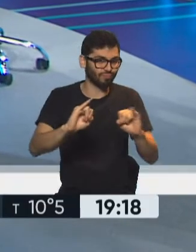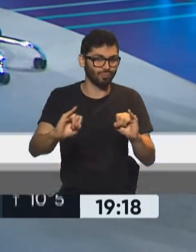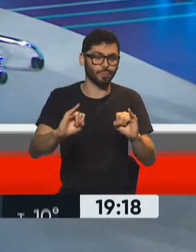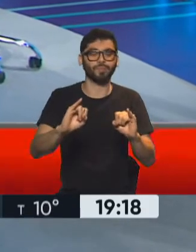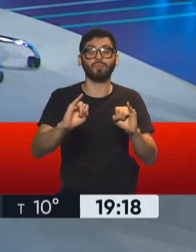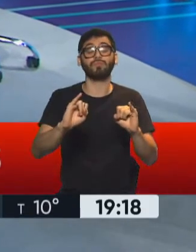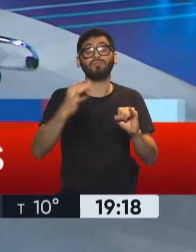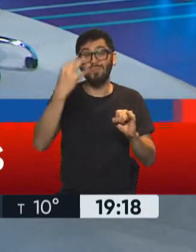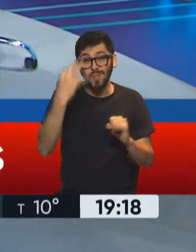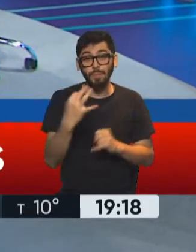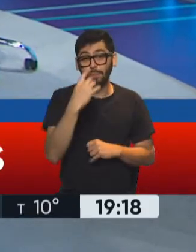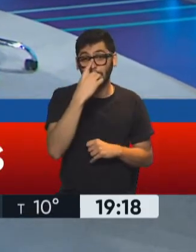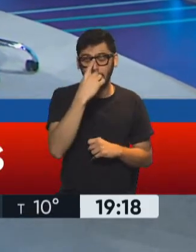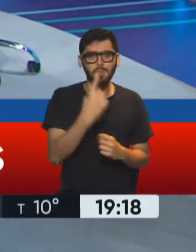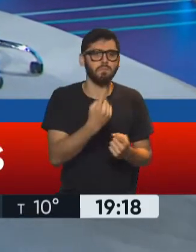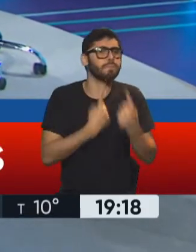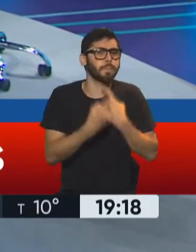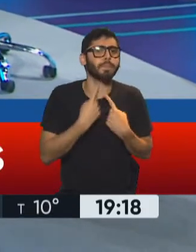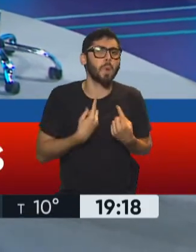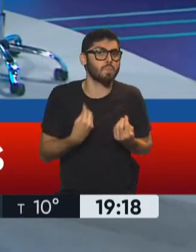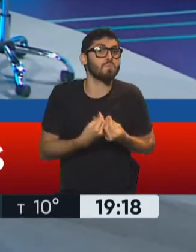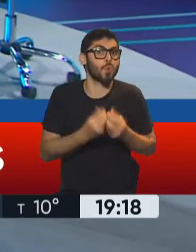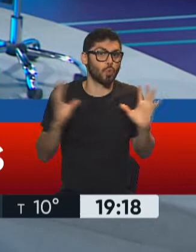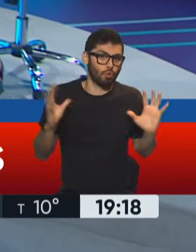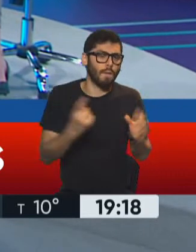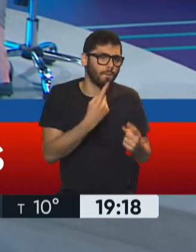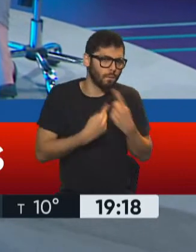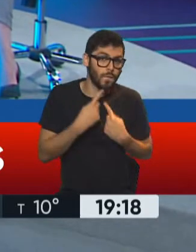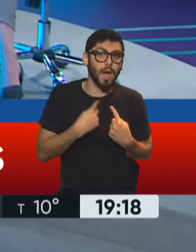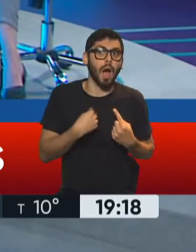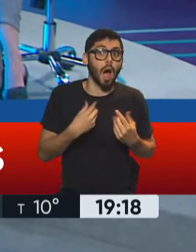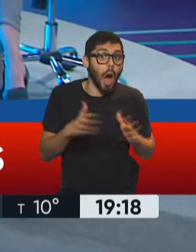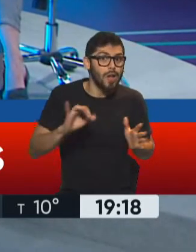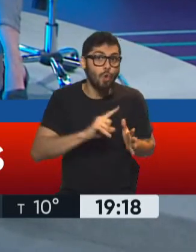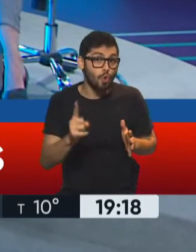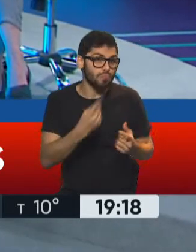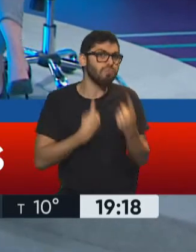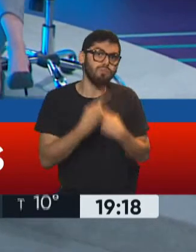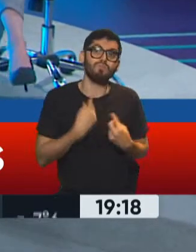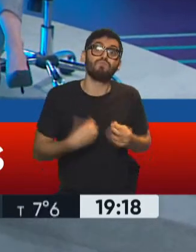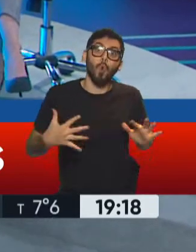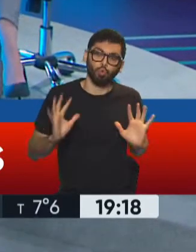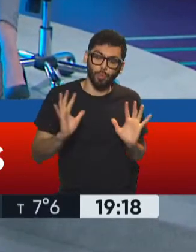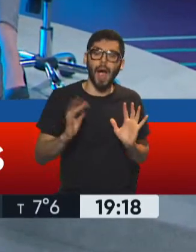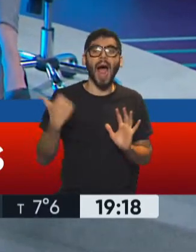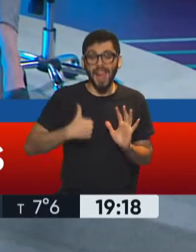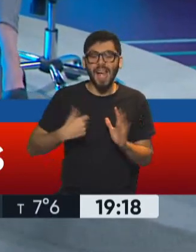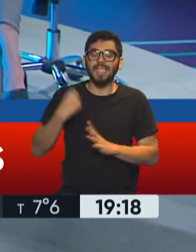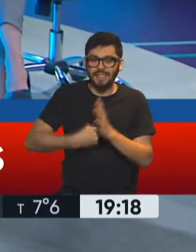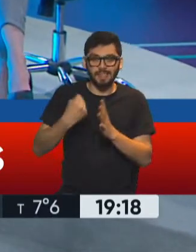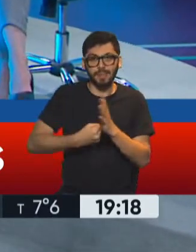muchas consultas, mucha búsqueda de que se ponga en marcha el programa. La Argentina está creando empleo